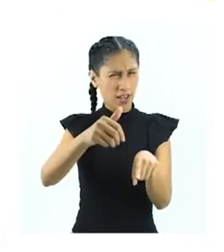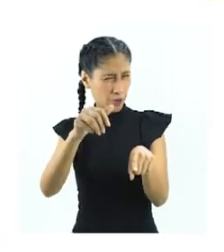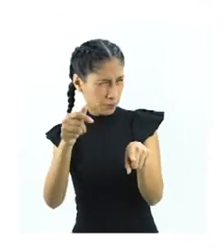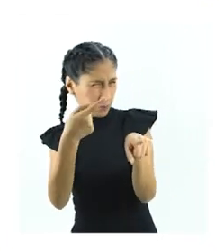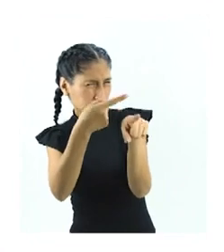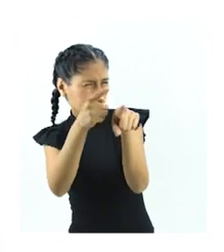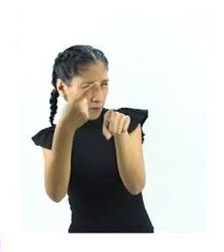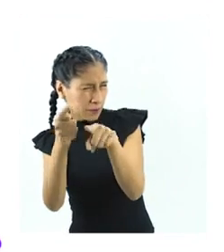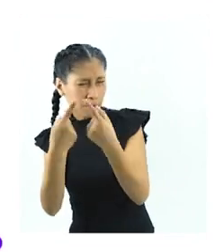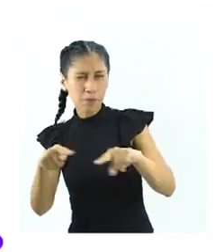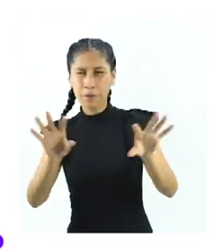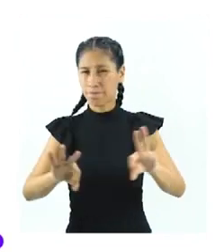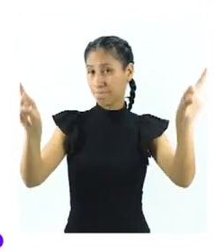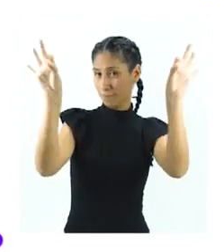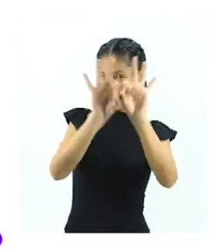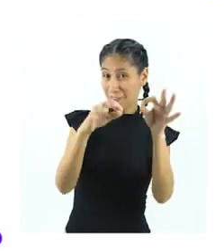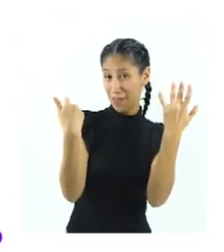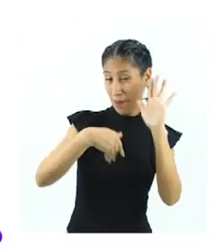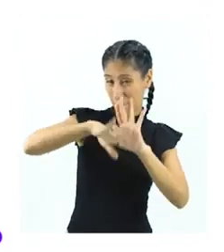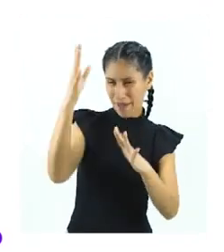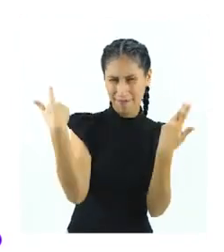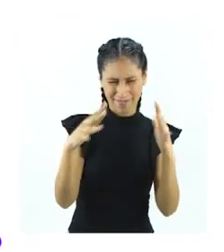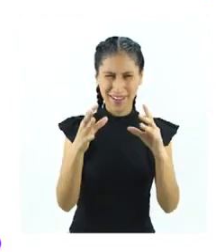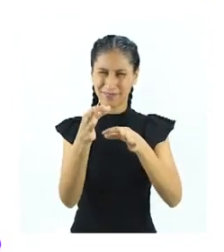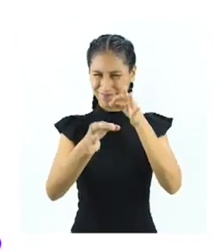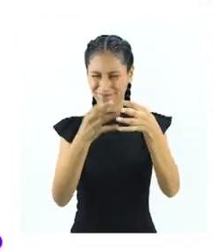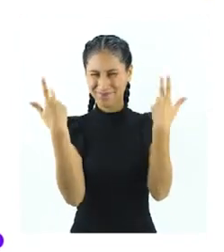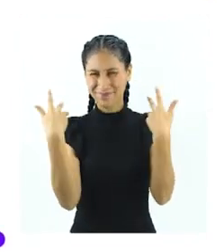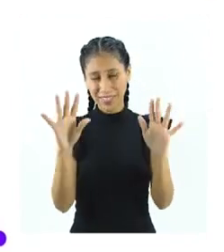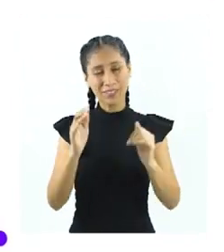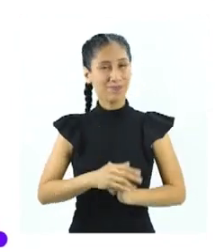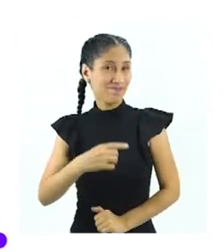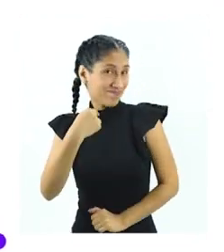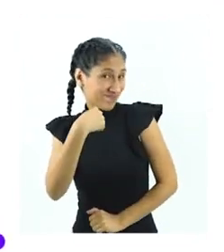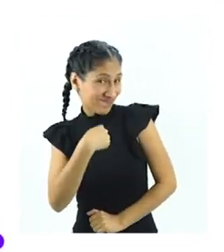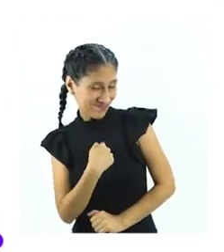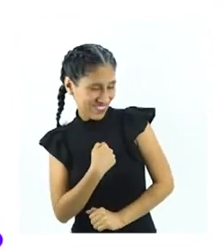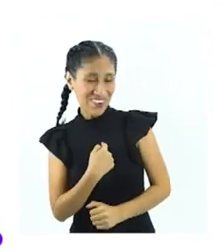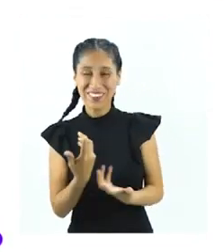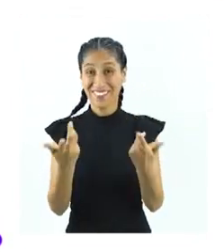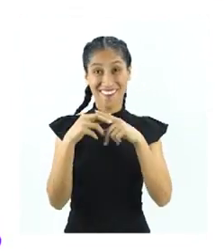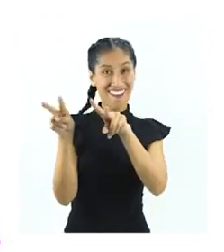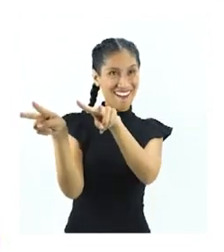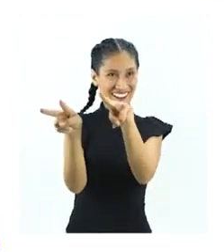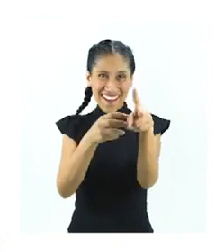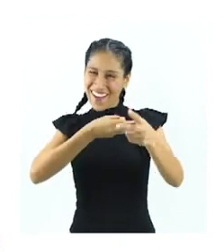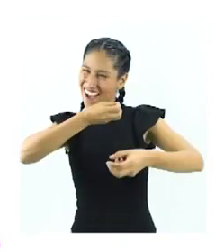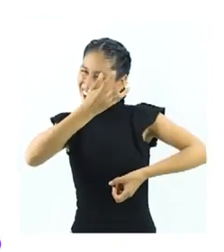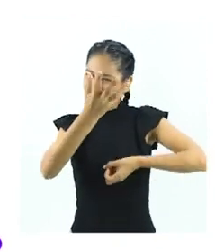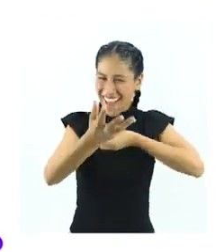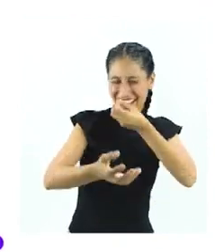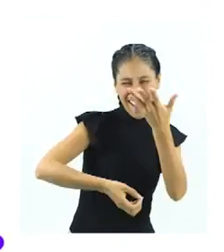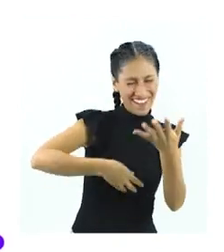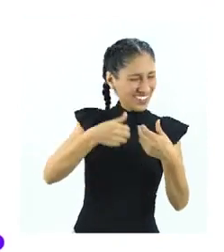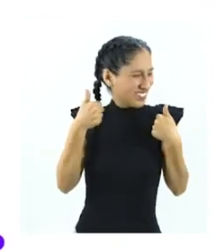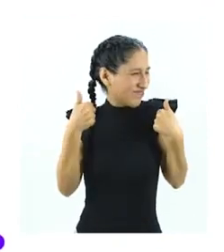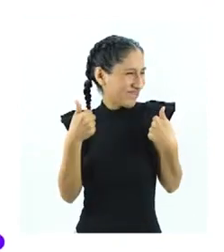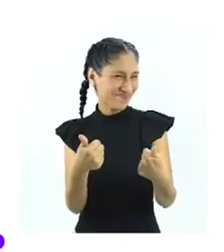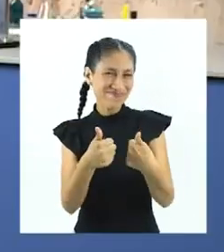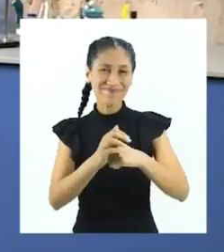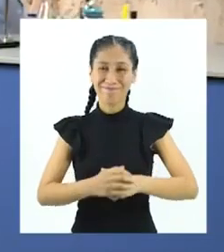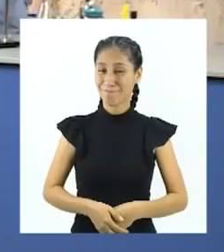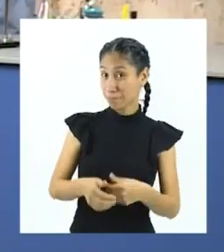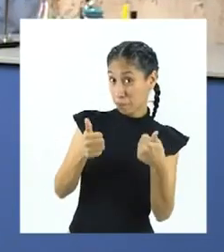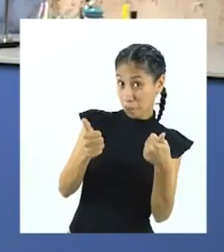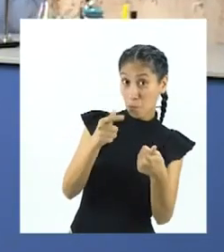más, pero las principales ya las hemos mencionado. Por mi parte, ha sido un gusto aportar en el programa de